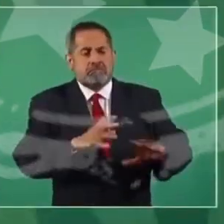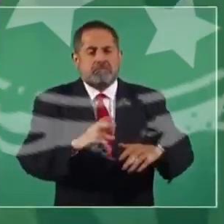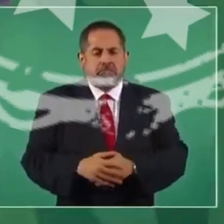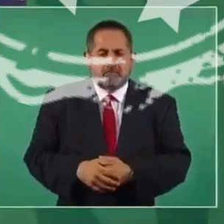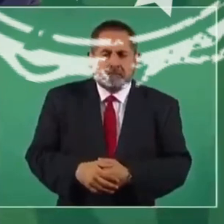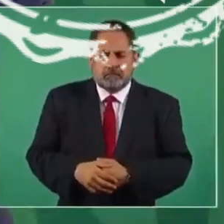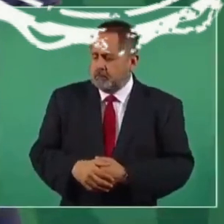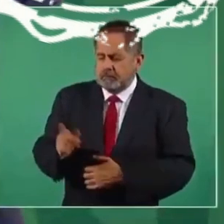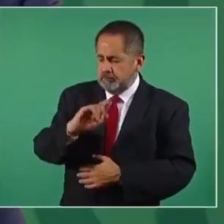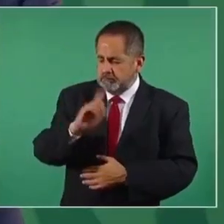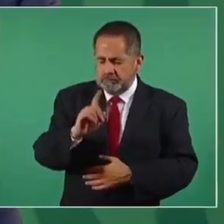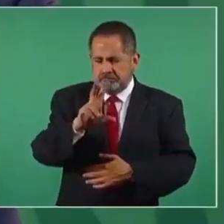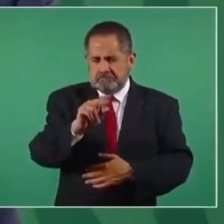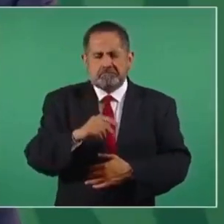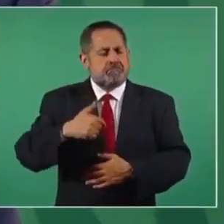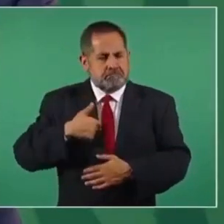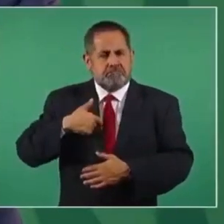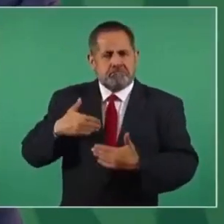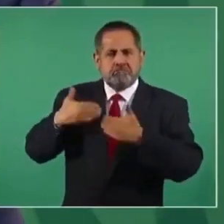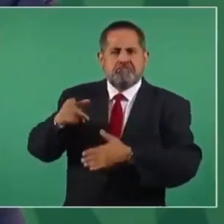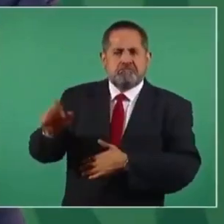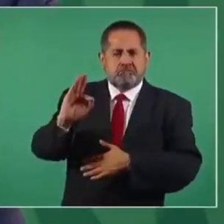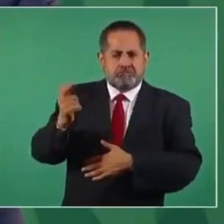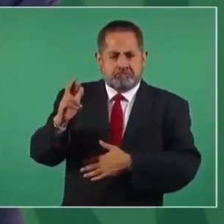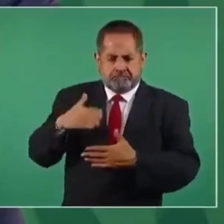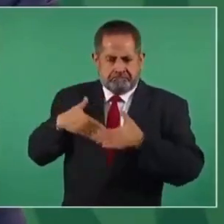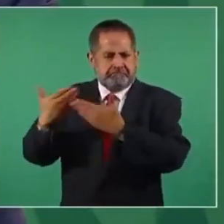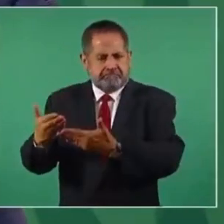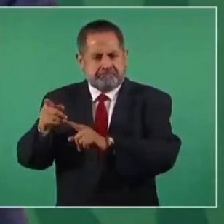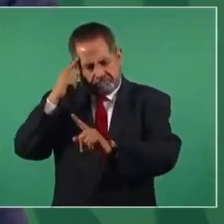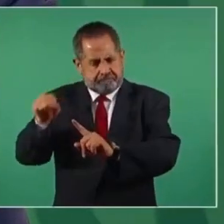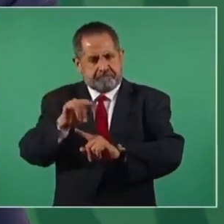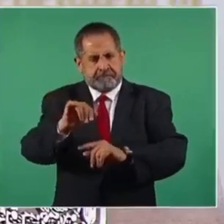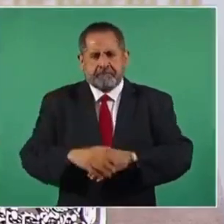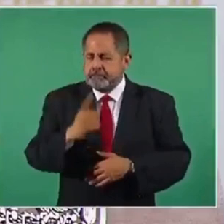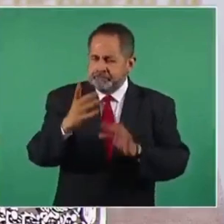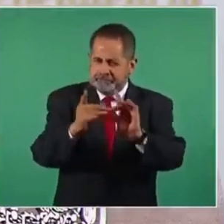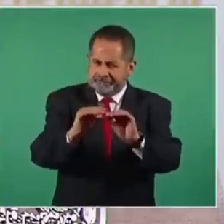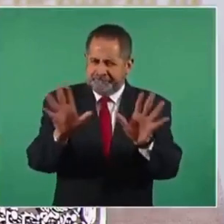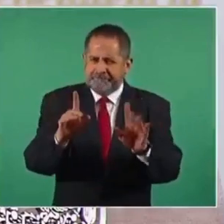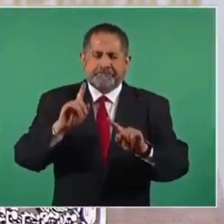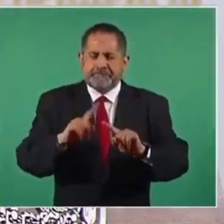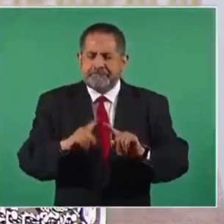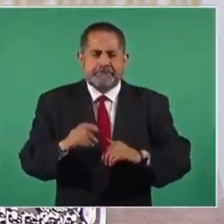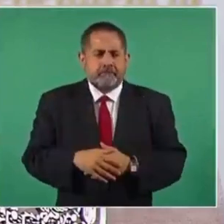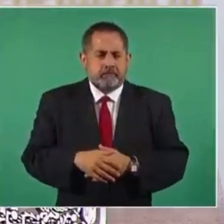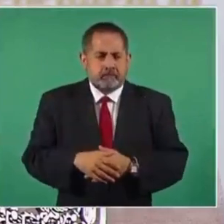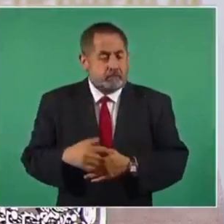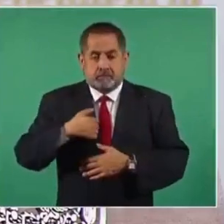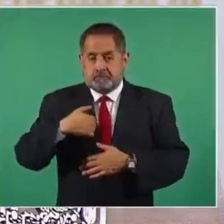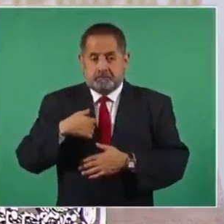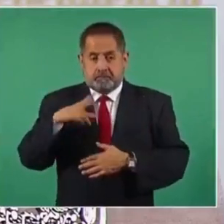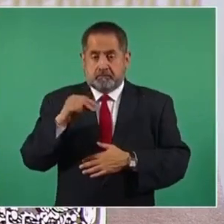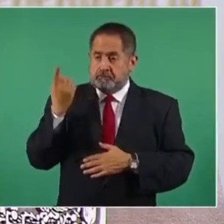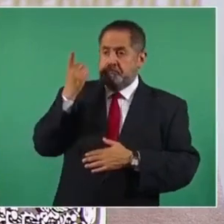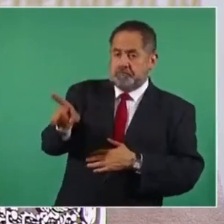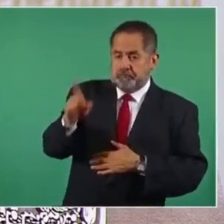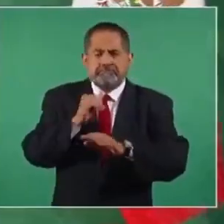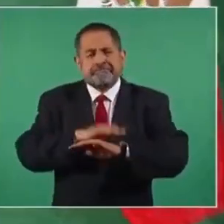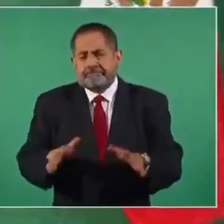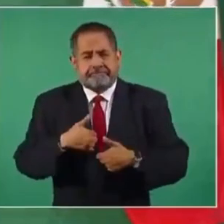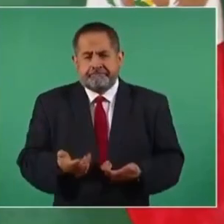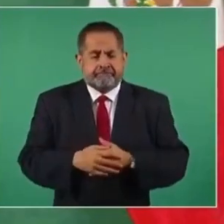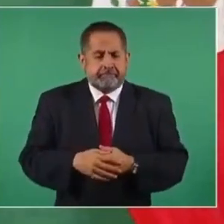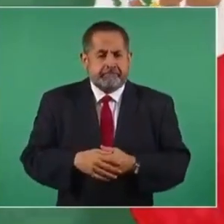No, yo tengo confianza en la Fiscalía. Nada más que quiero que quede claro que yo no doy órdenes en la Fiscalía.